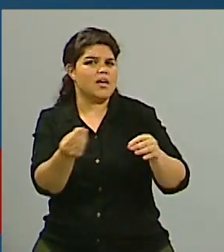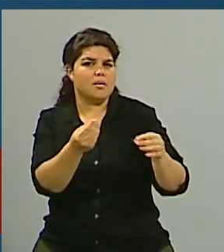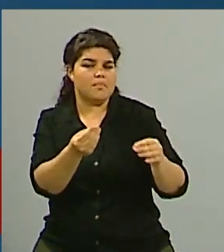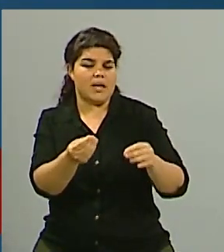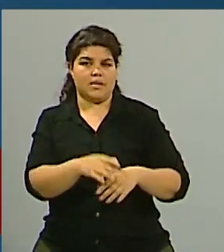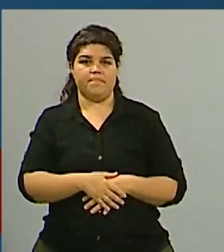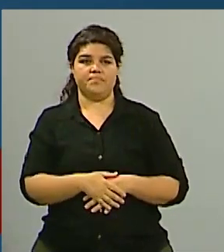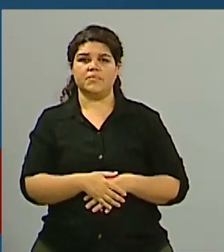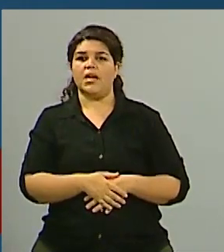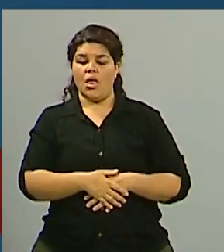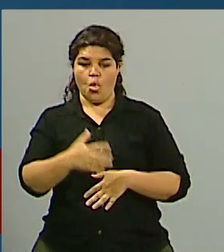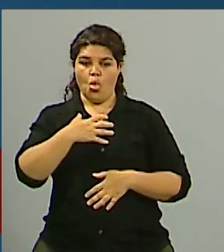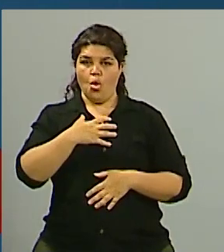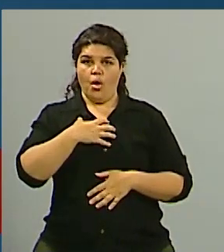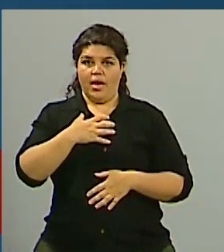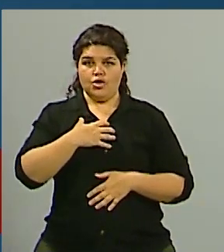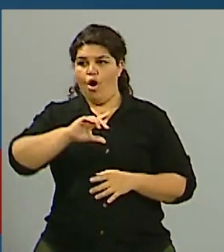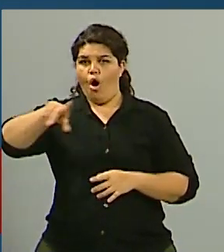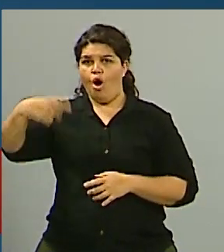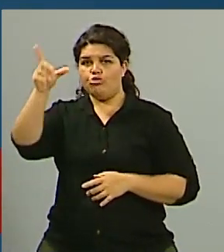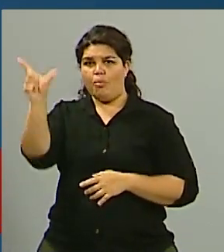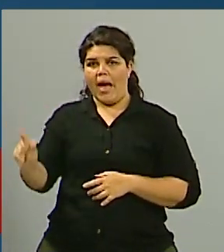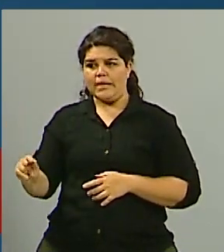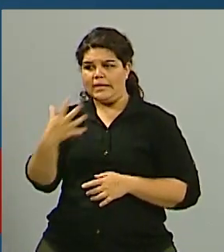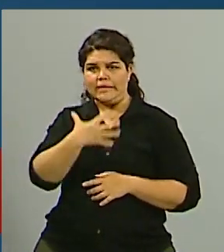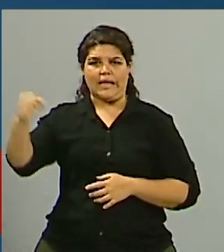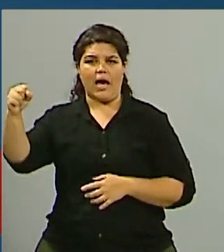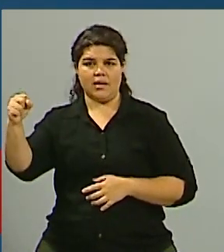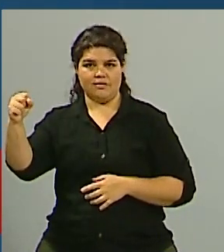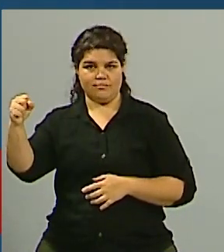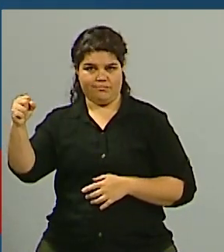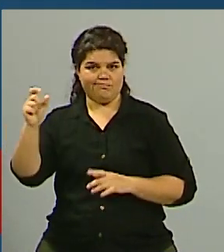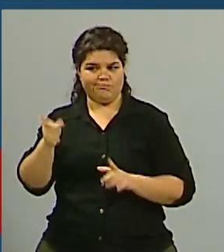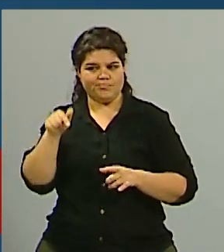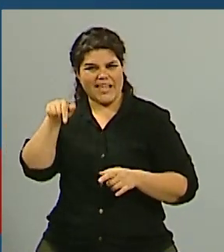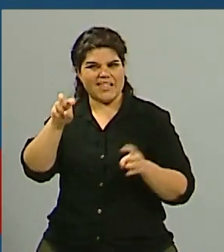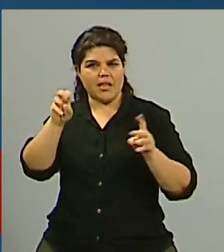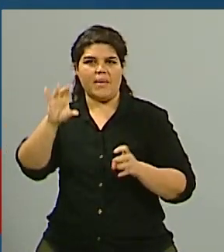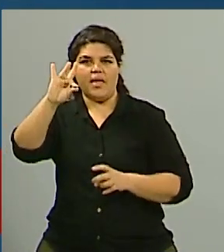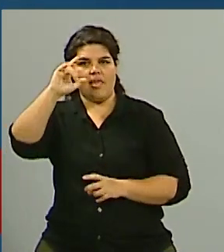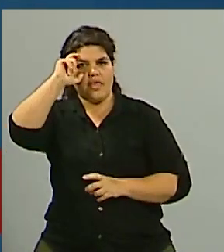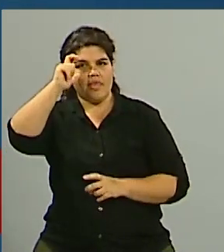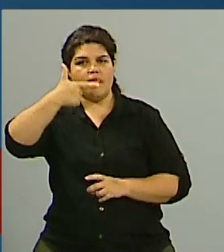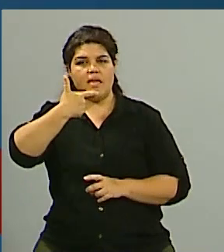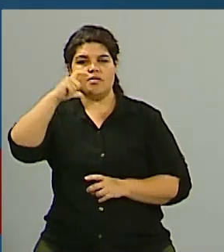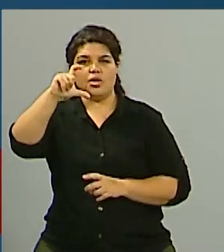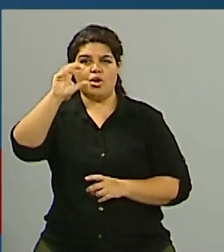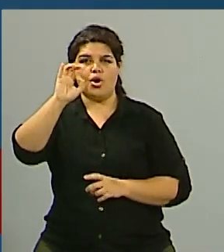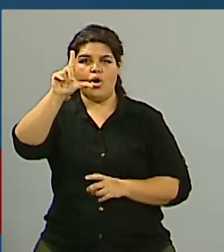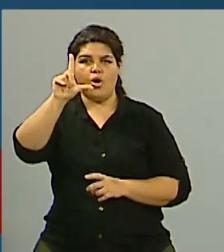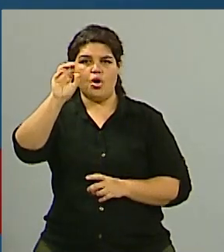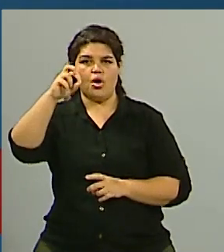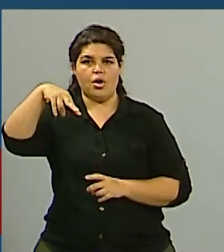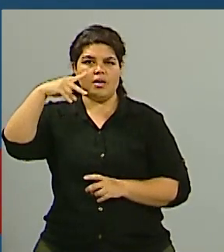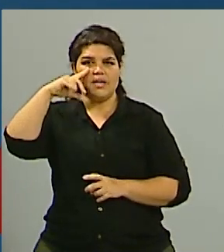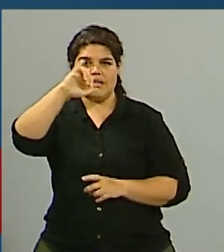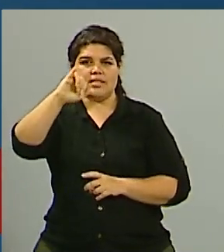descolonización. Generalmente todos los años cuando se tratan los casos de descolonización participan representantes